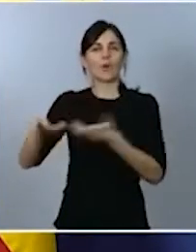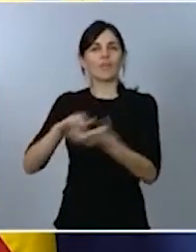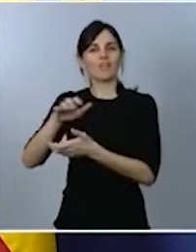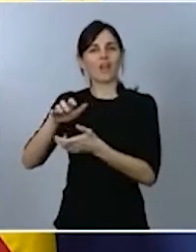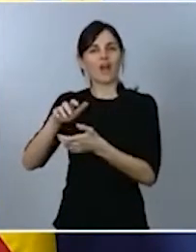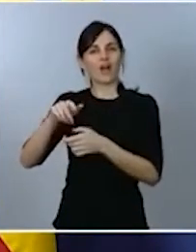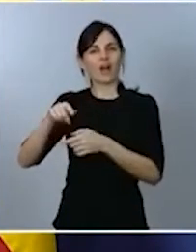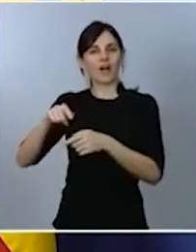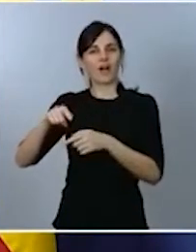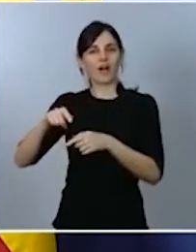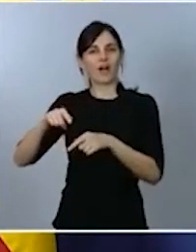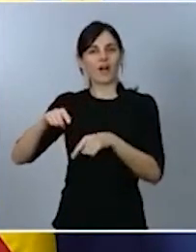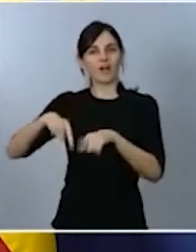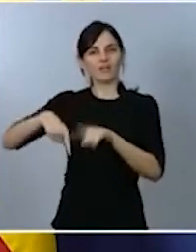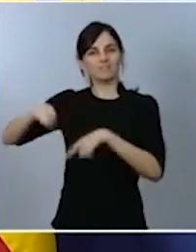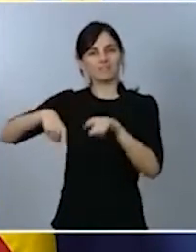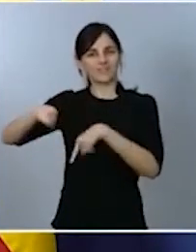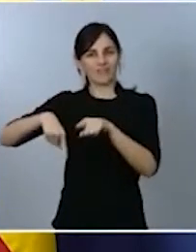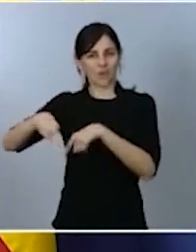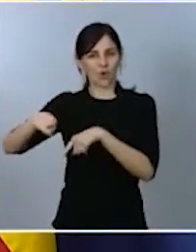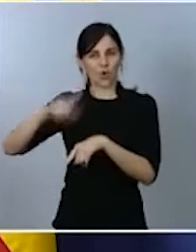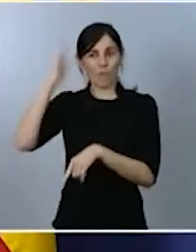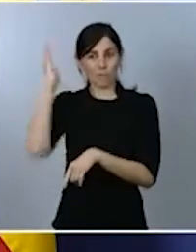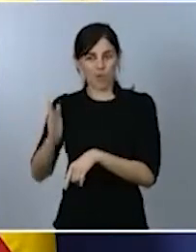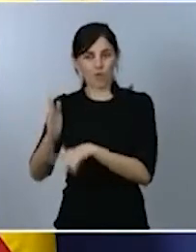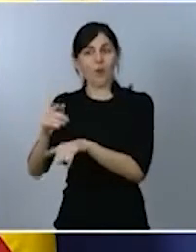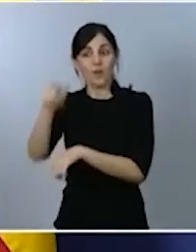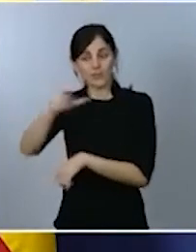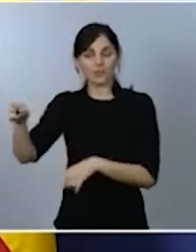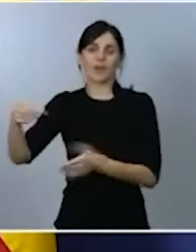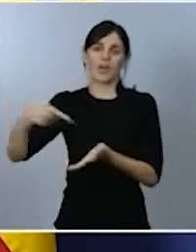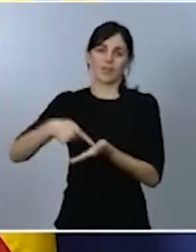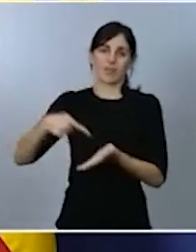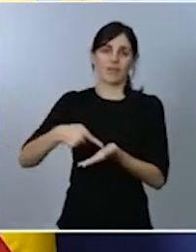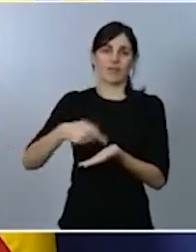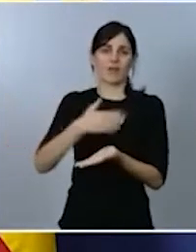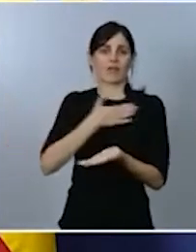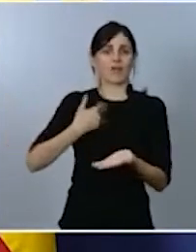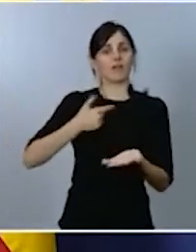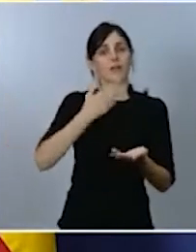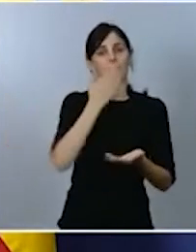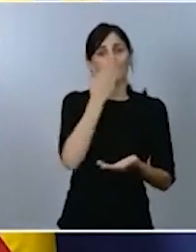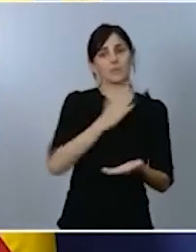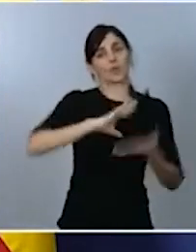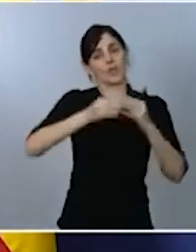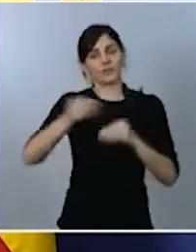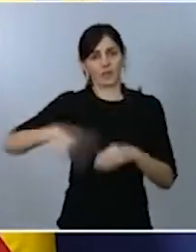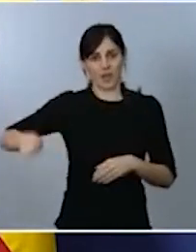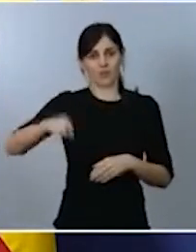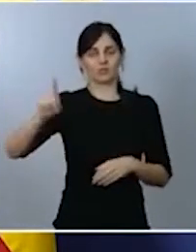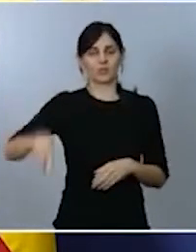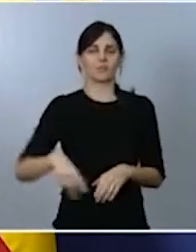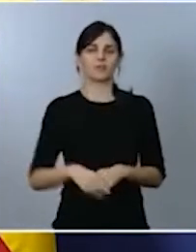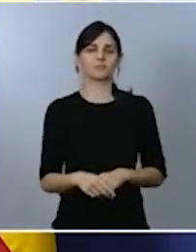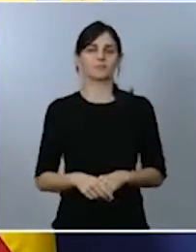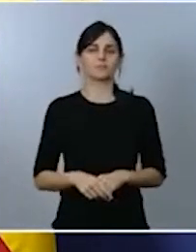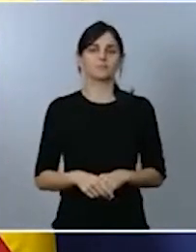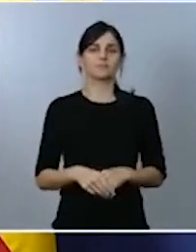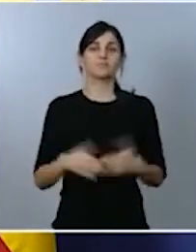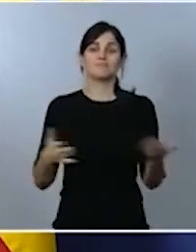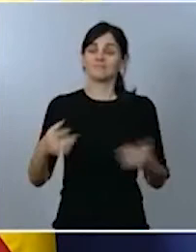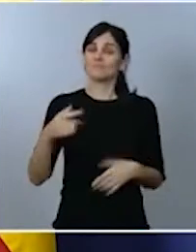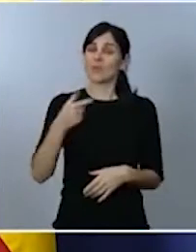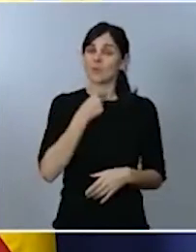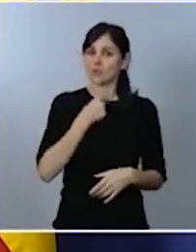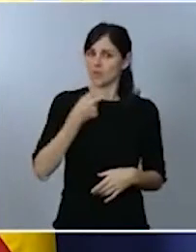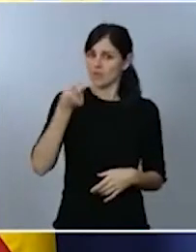La Dirección General de Tráfico ya trabaja también, y esto es muy importante y quiero que también sean conscientes y el colectivo al que les